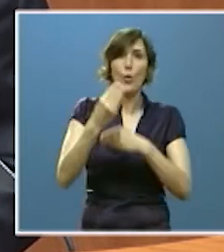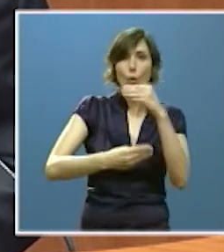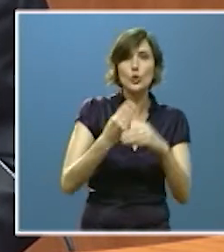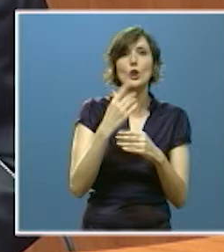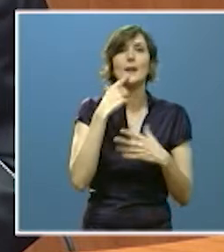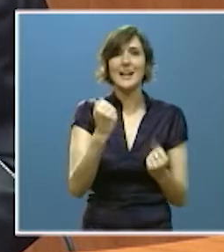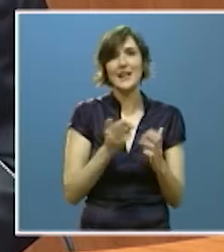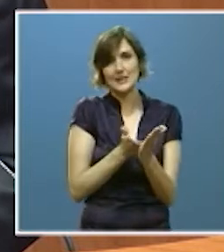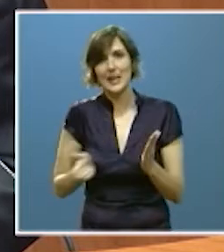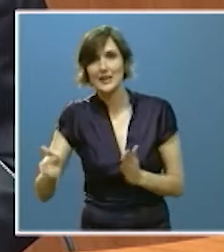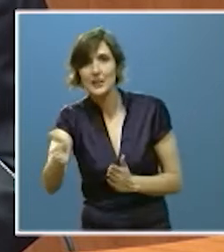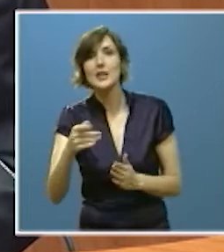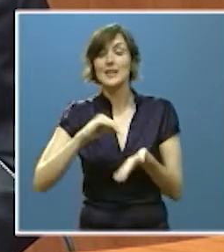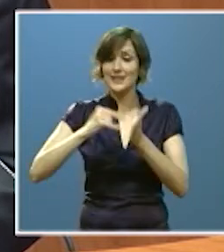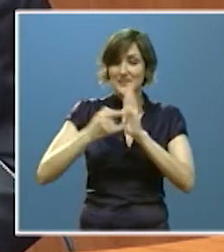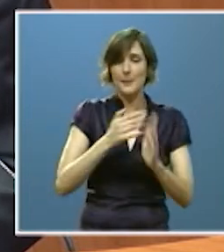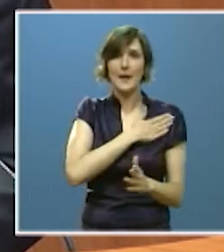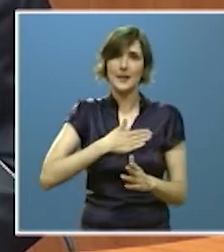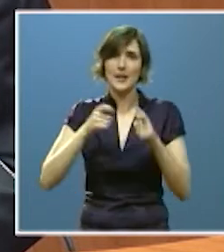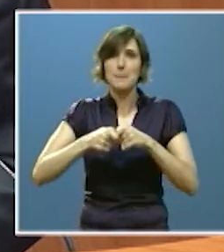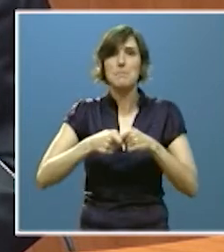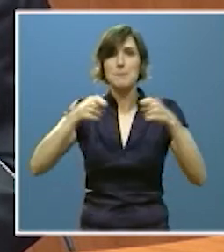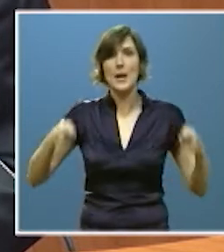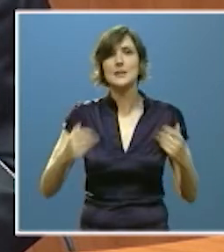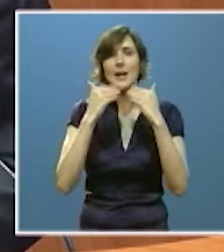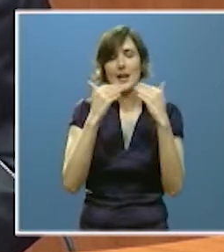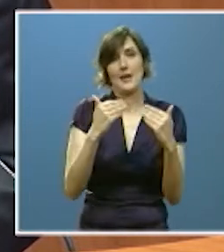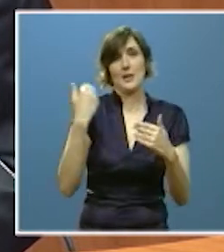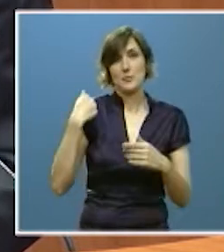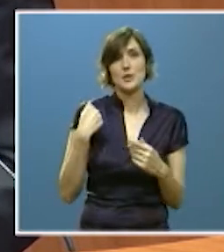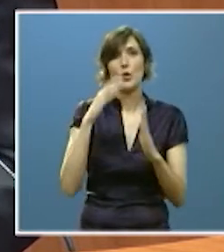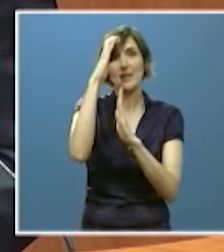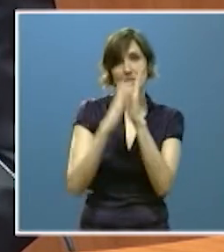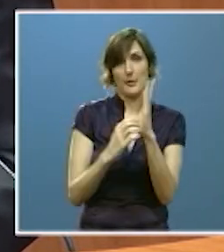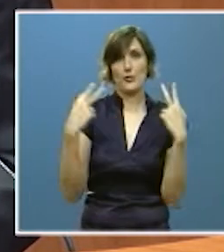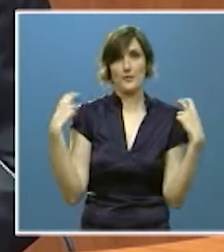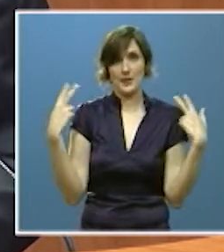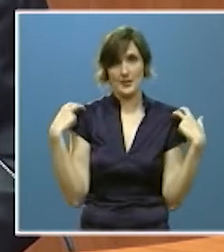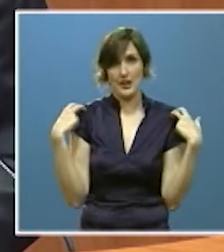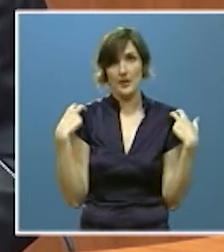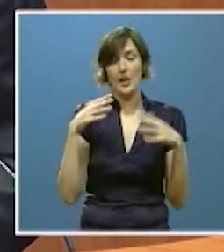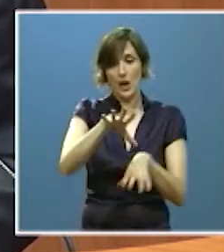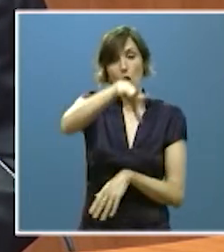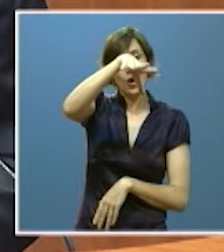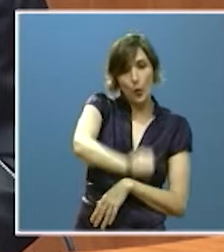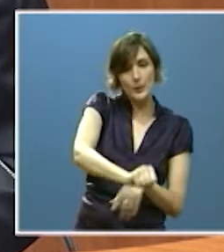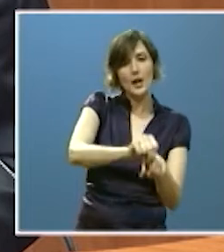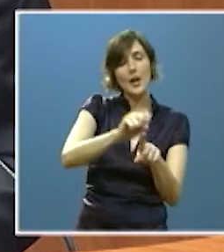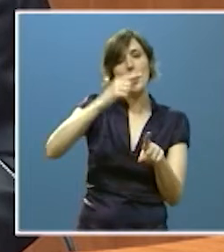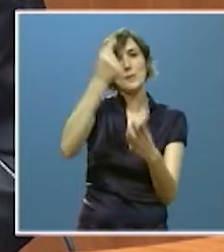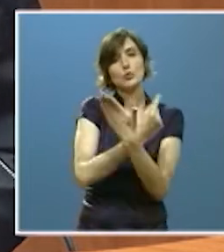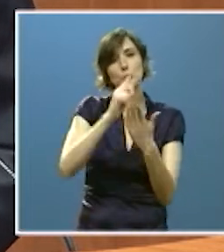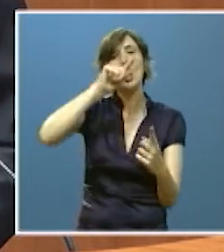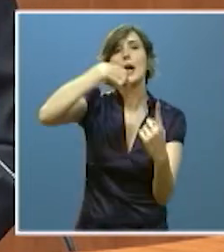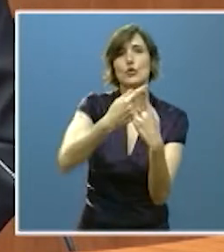que tenemos la intención de ampliar a través de una desgrabación fiscal por su adquisición en el presupuesto 2019. Y en los próximos